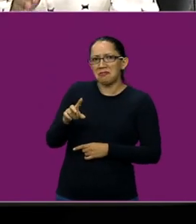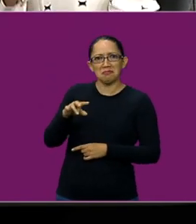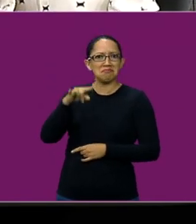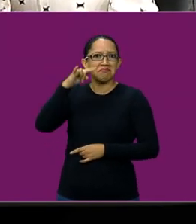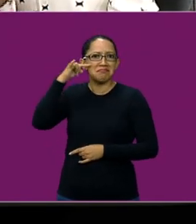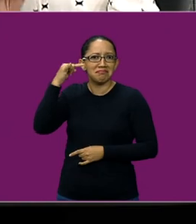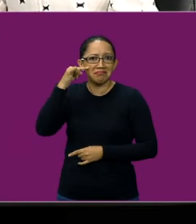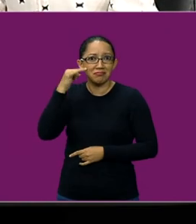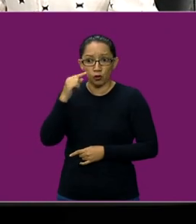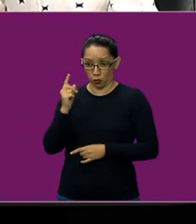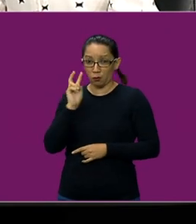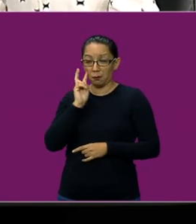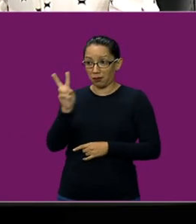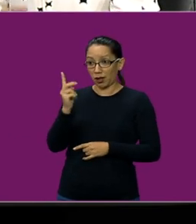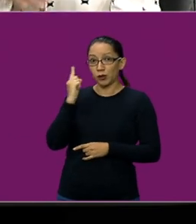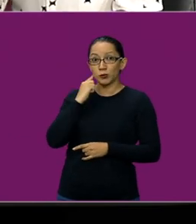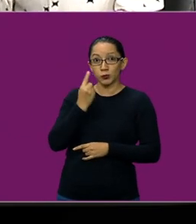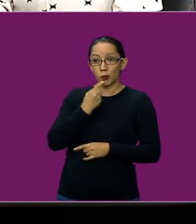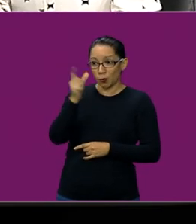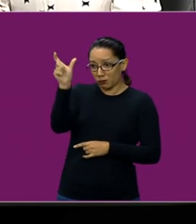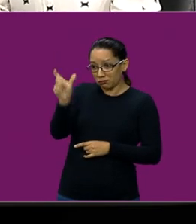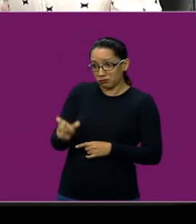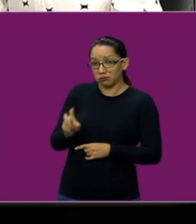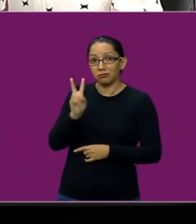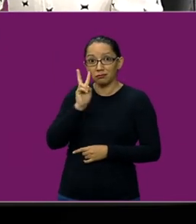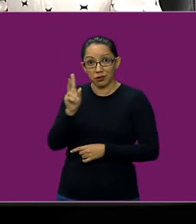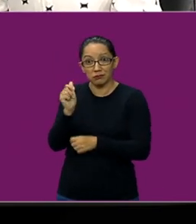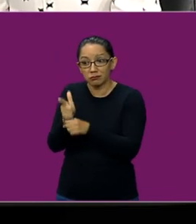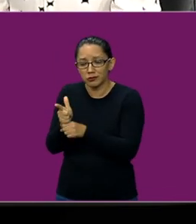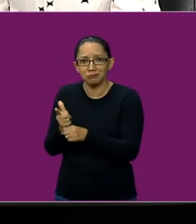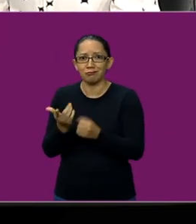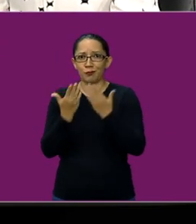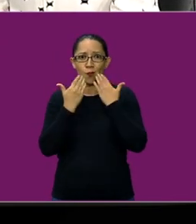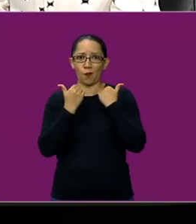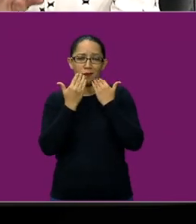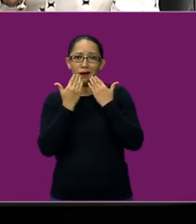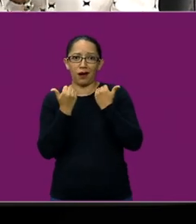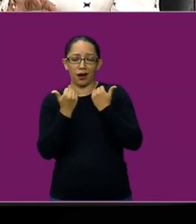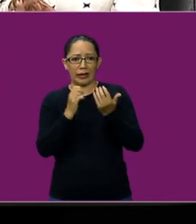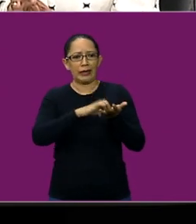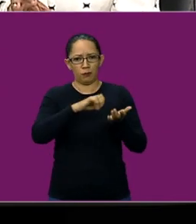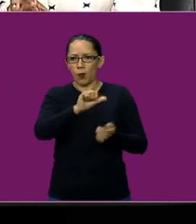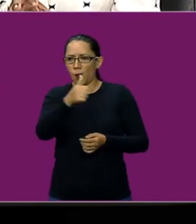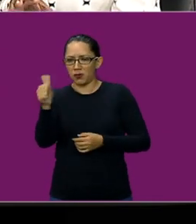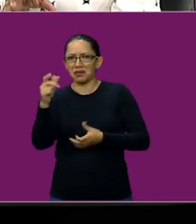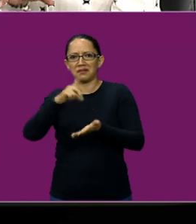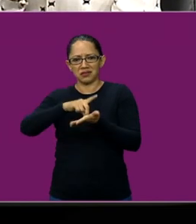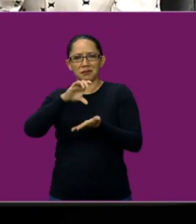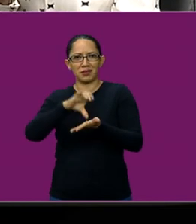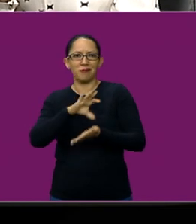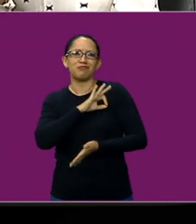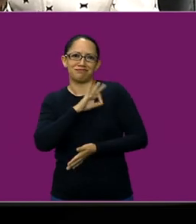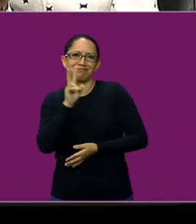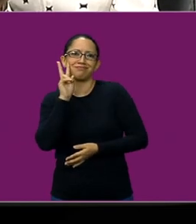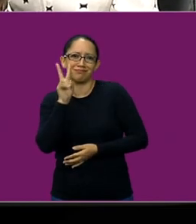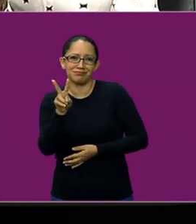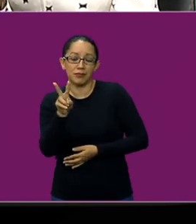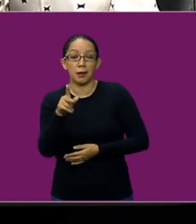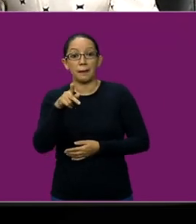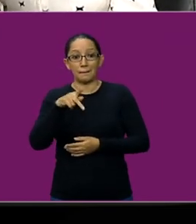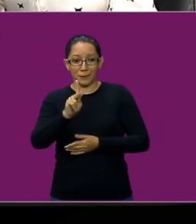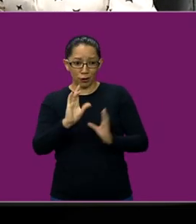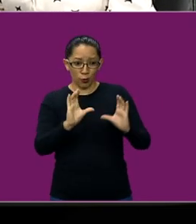sordera no se nota, como otras discapacidades. Entonces, la comunidad de sordos no está